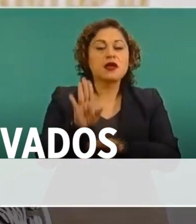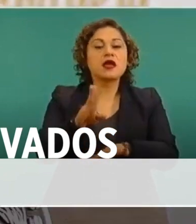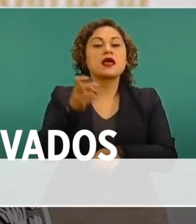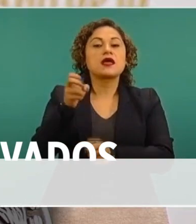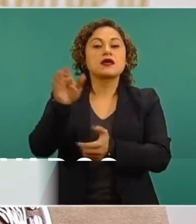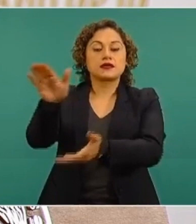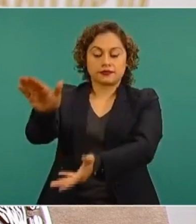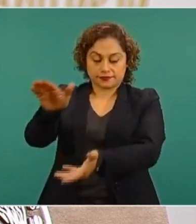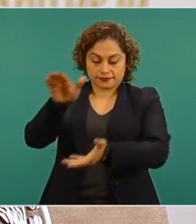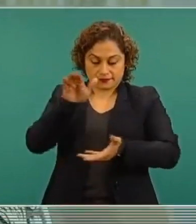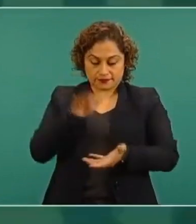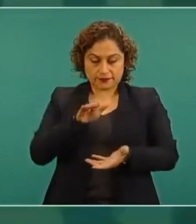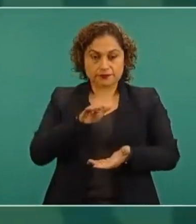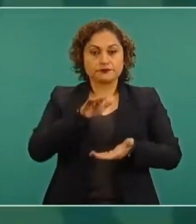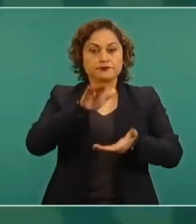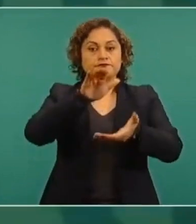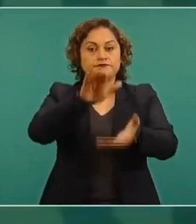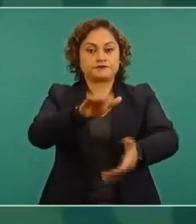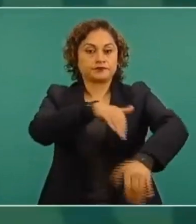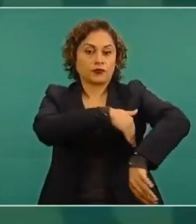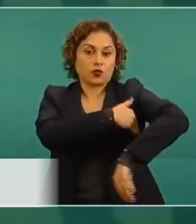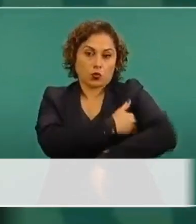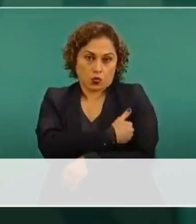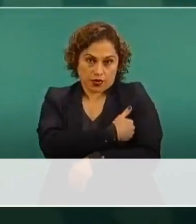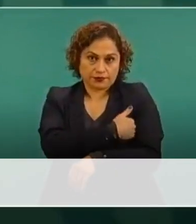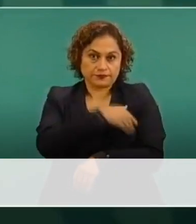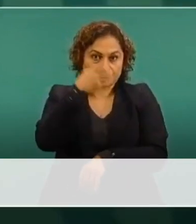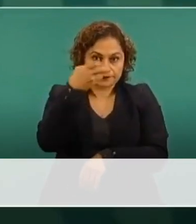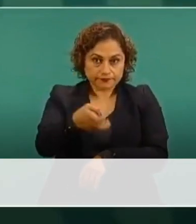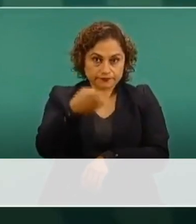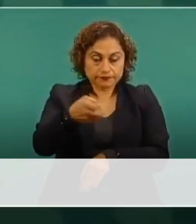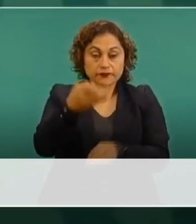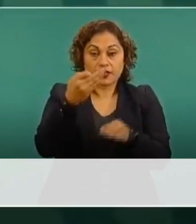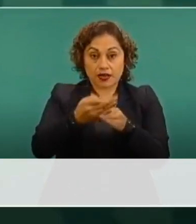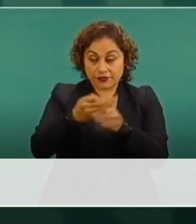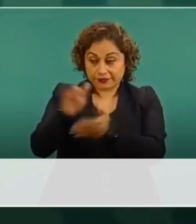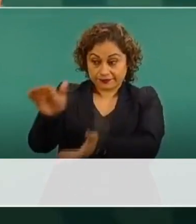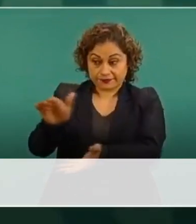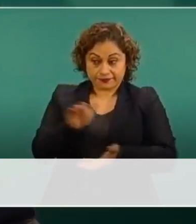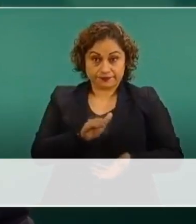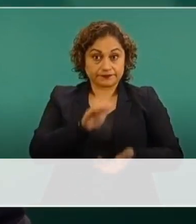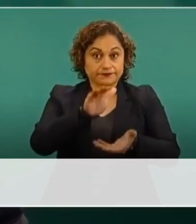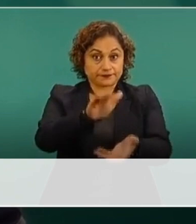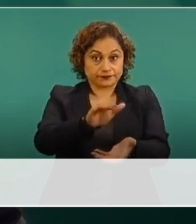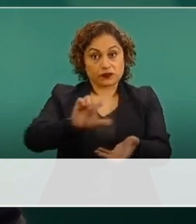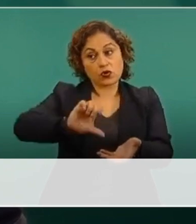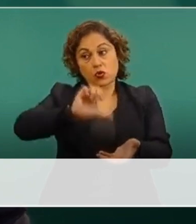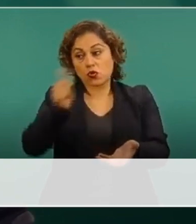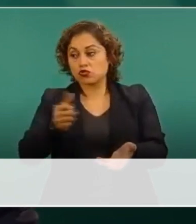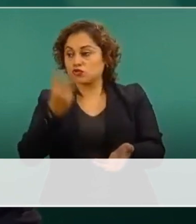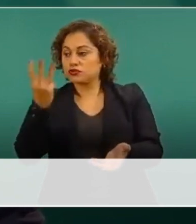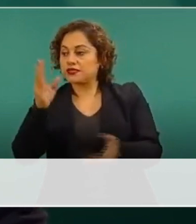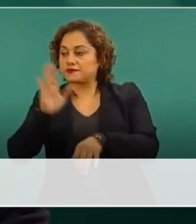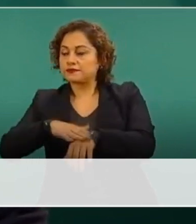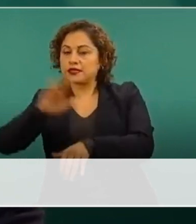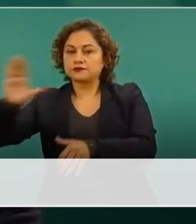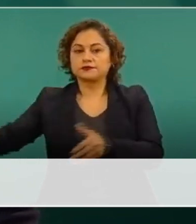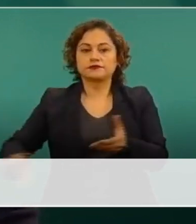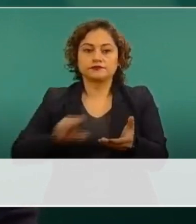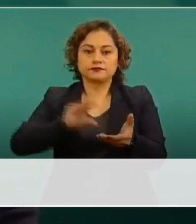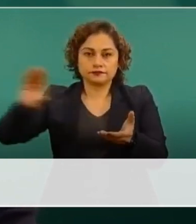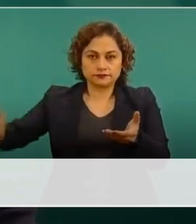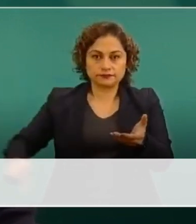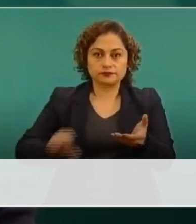un depósito central y tenemos para este envío en particular otros tres depósitos auxiliares. Por eso llega